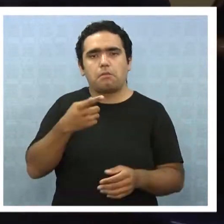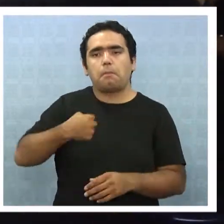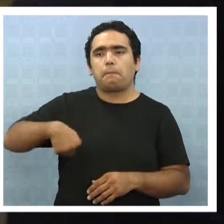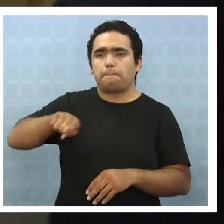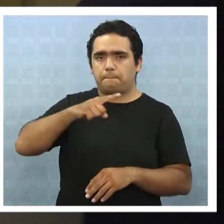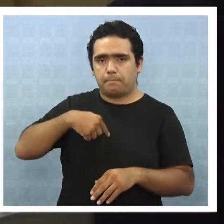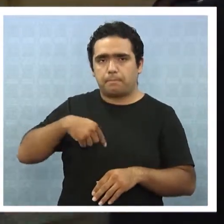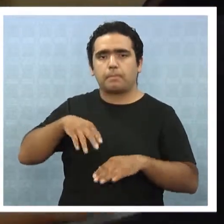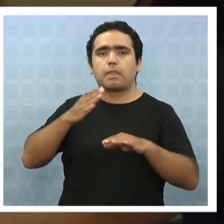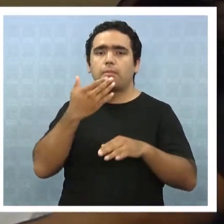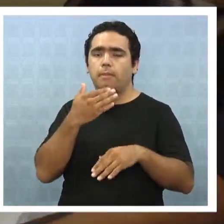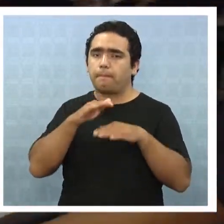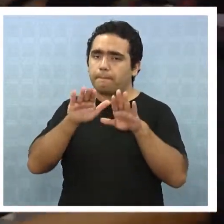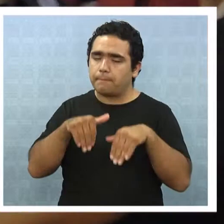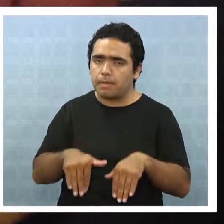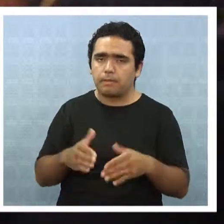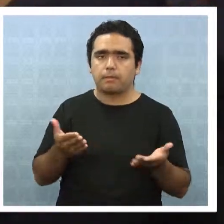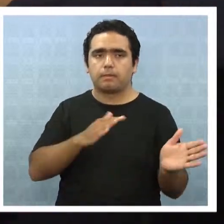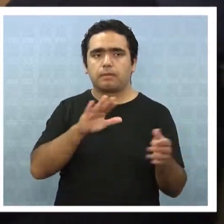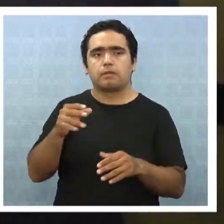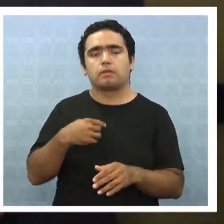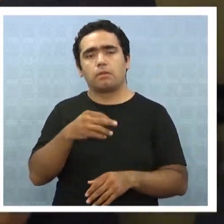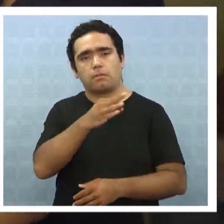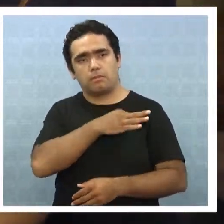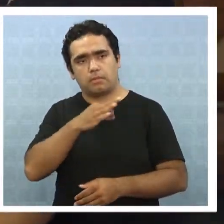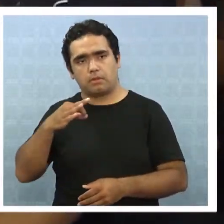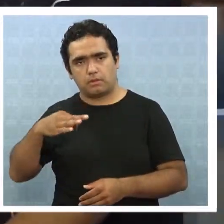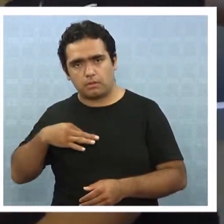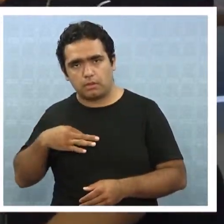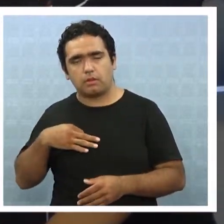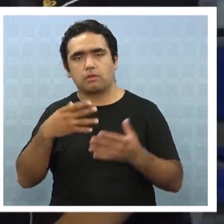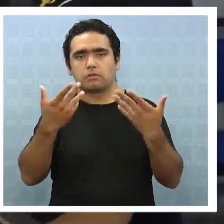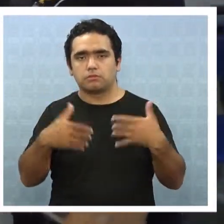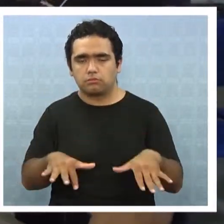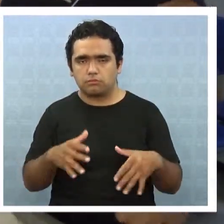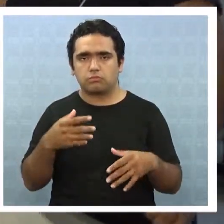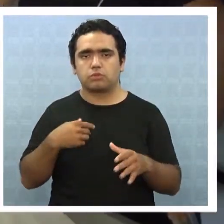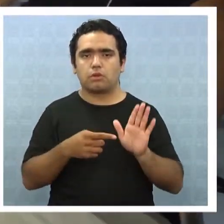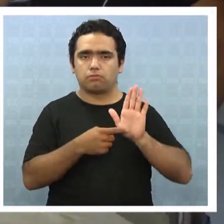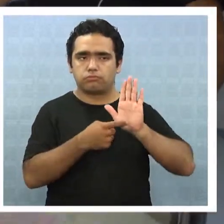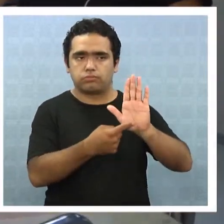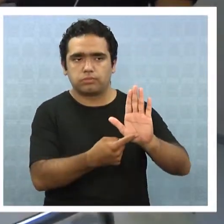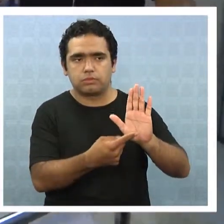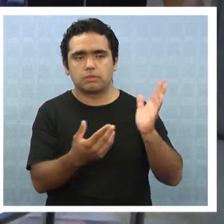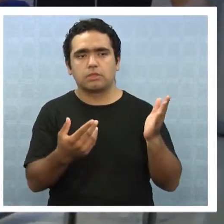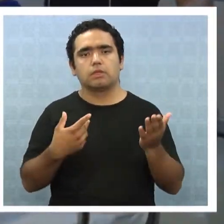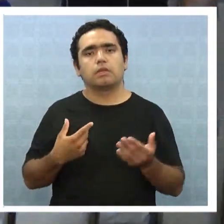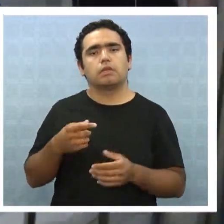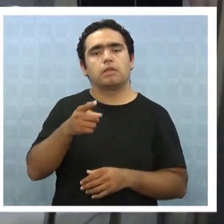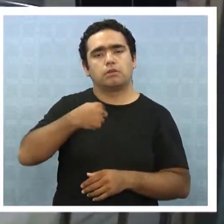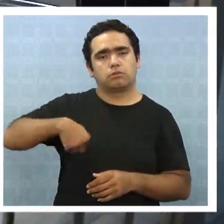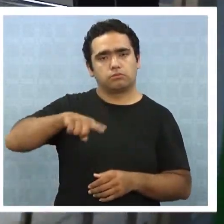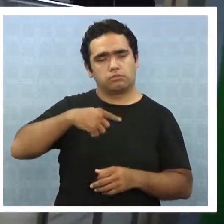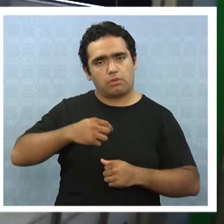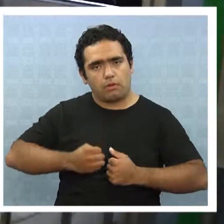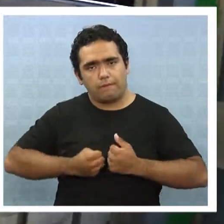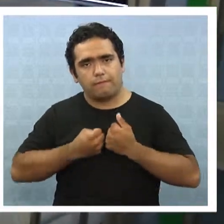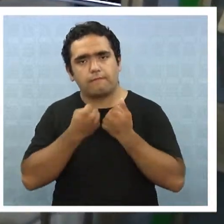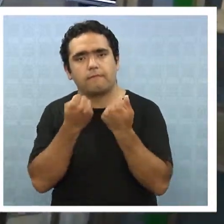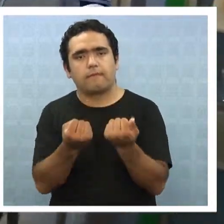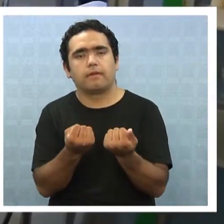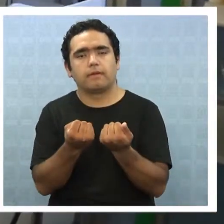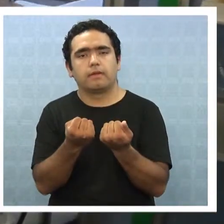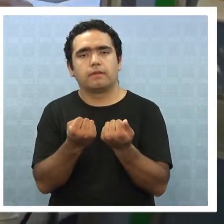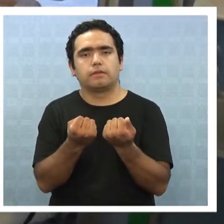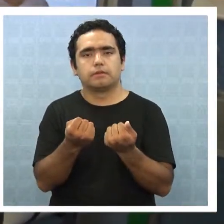estamos en las mismas condiciones. Esta confederación ha hecho presente al ministerio esta inquietud y a partir de la conformación y del mucho esfuerzo que